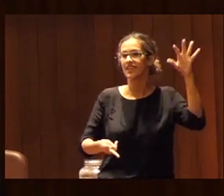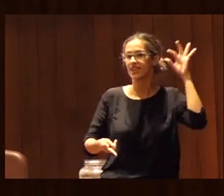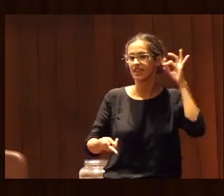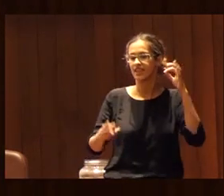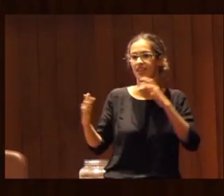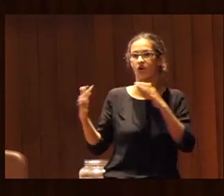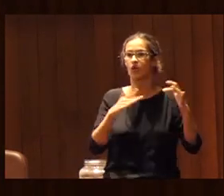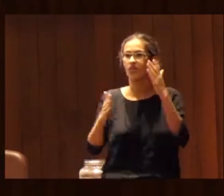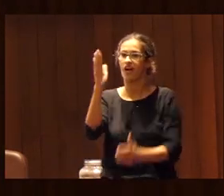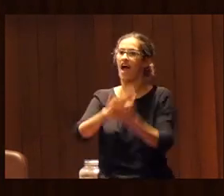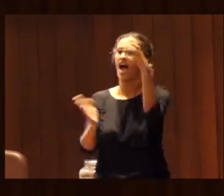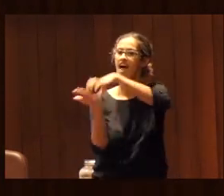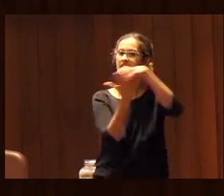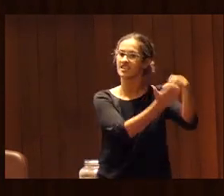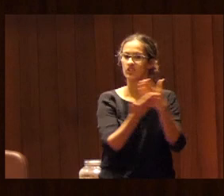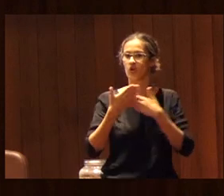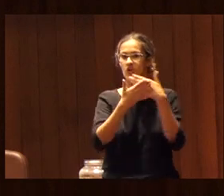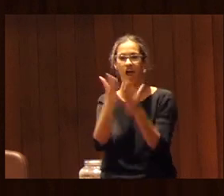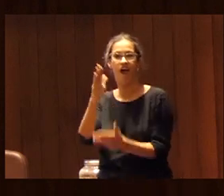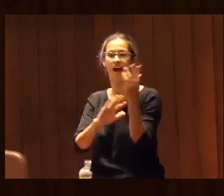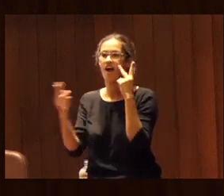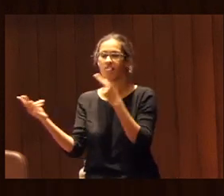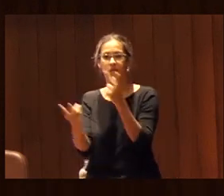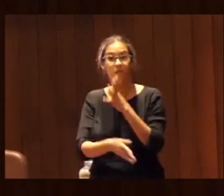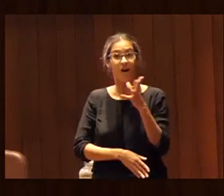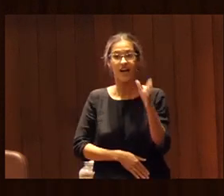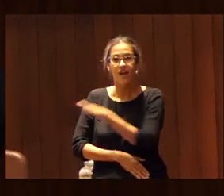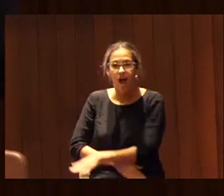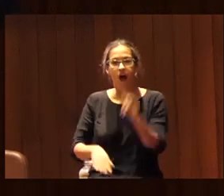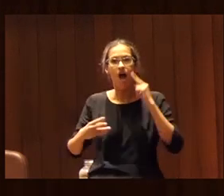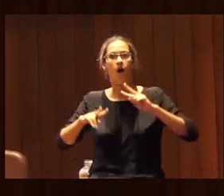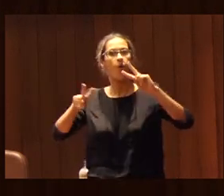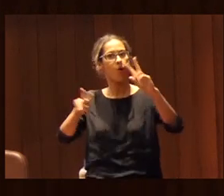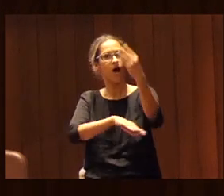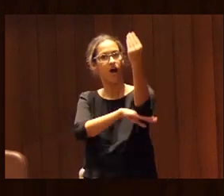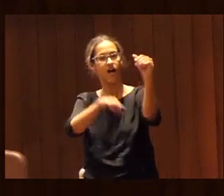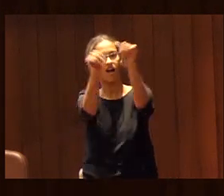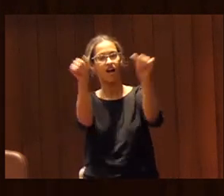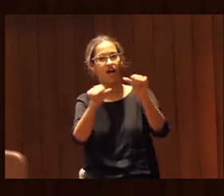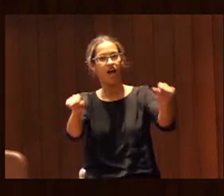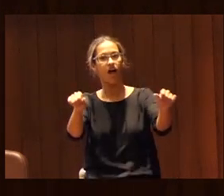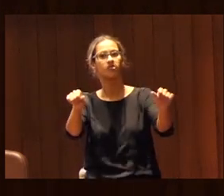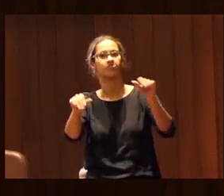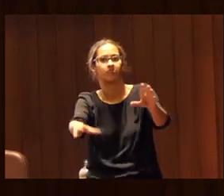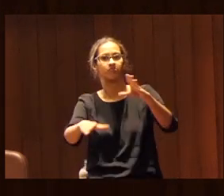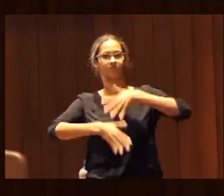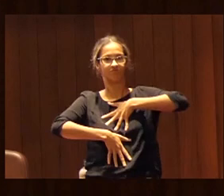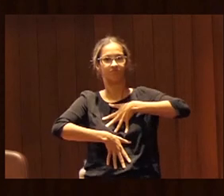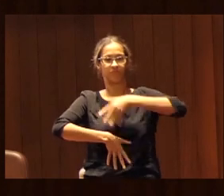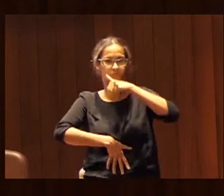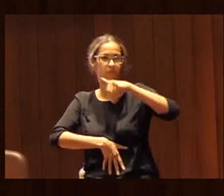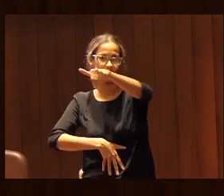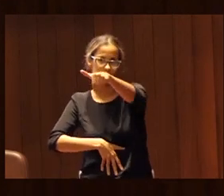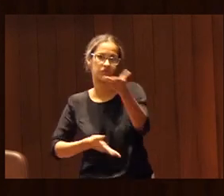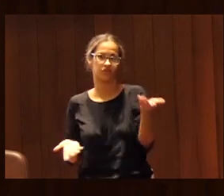a centros escolares tienen que niñas y niños tienen que inspirarse tienen que proyectarse en un futuro en deportistas los chicos lo han tenido